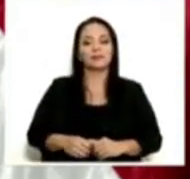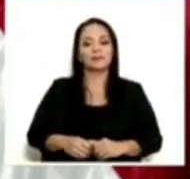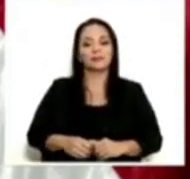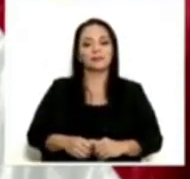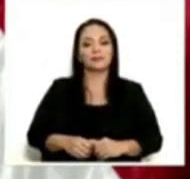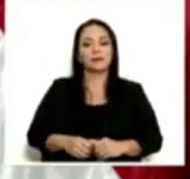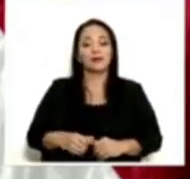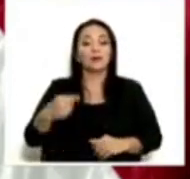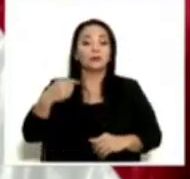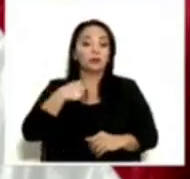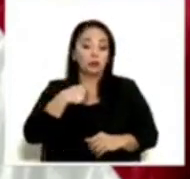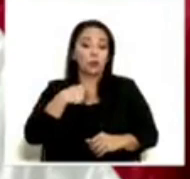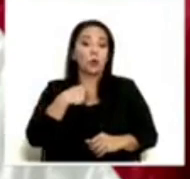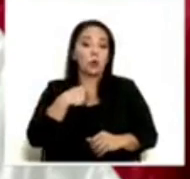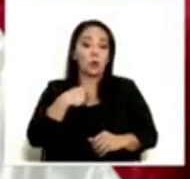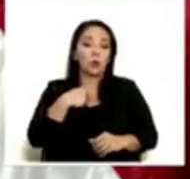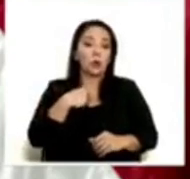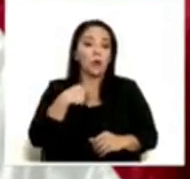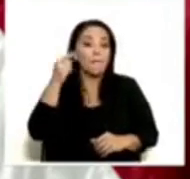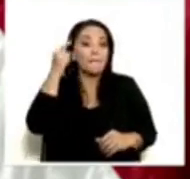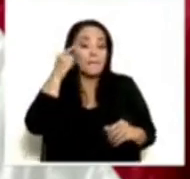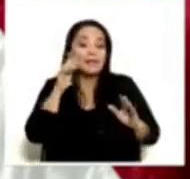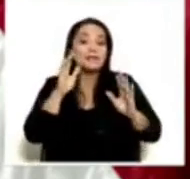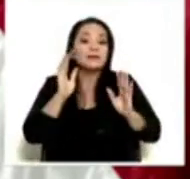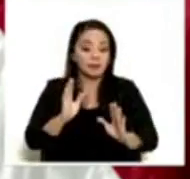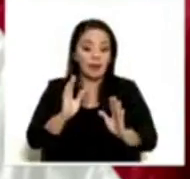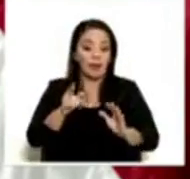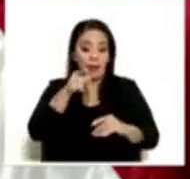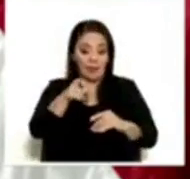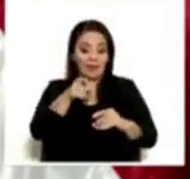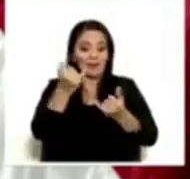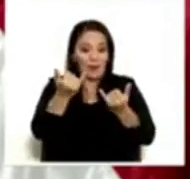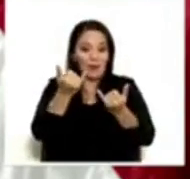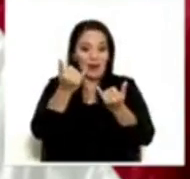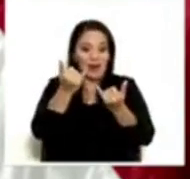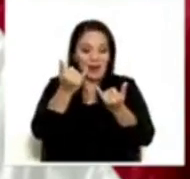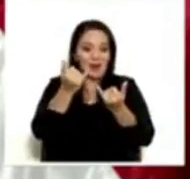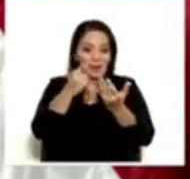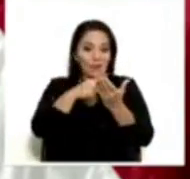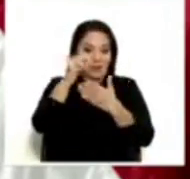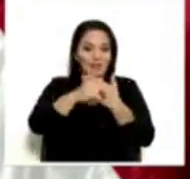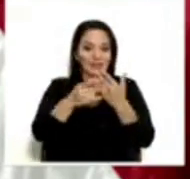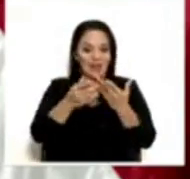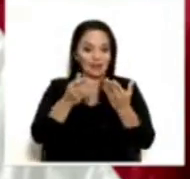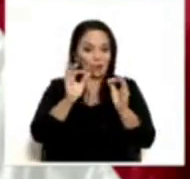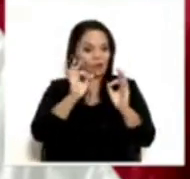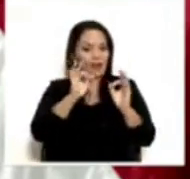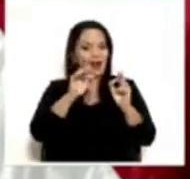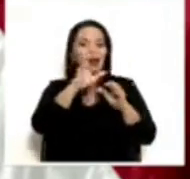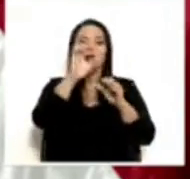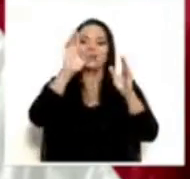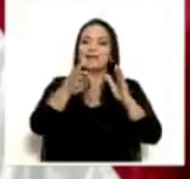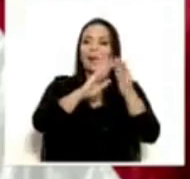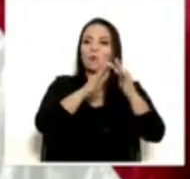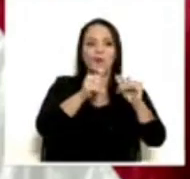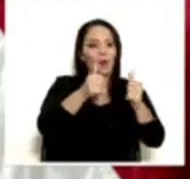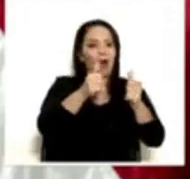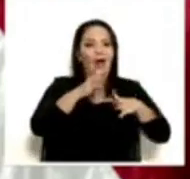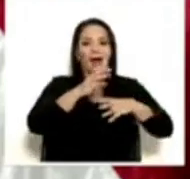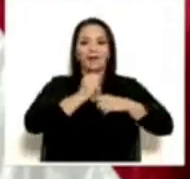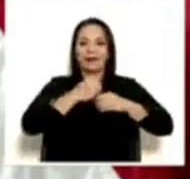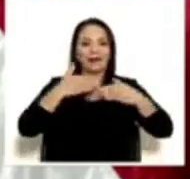ser un recibimiento apoteósico del pueblo de Costa Rica, se convirtió